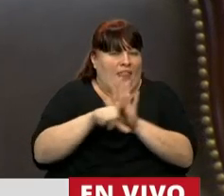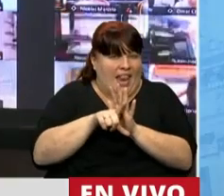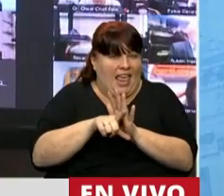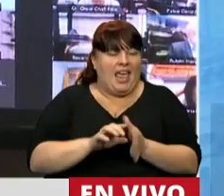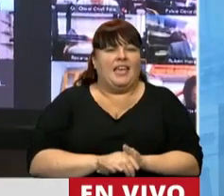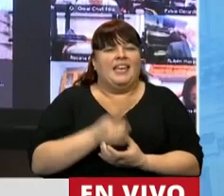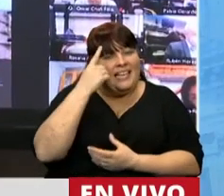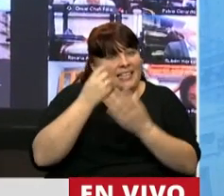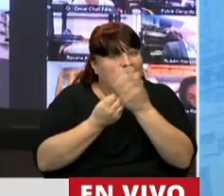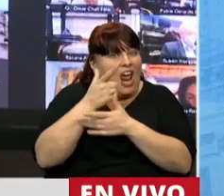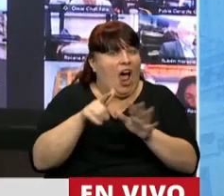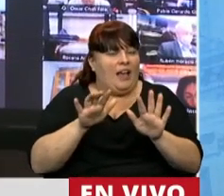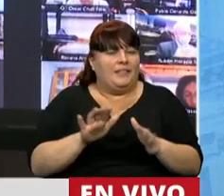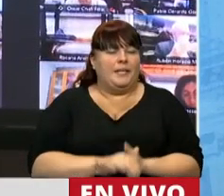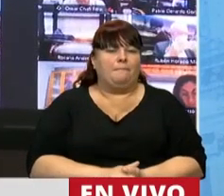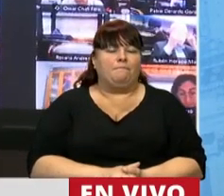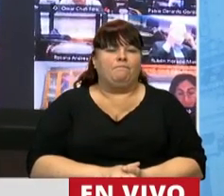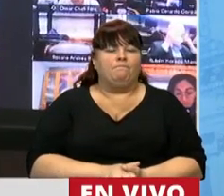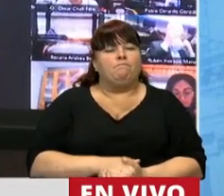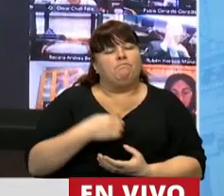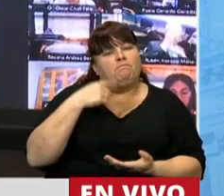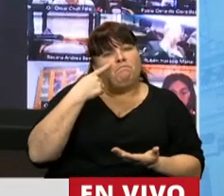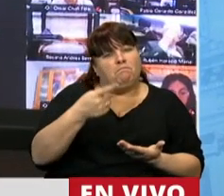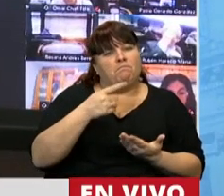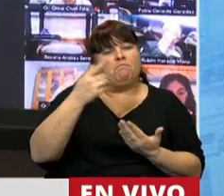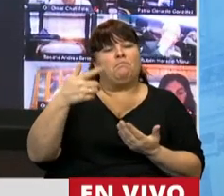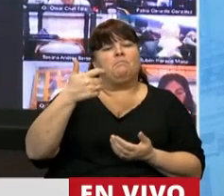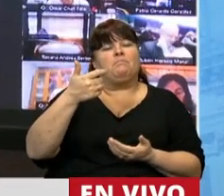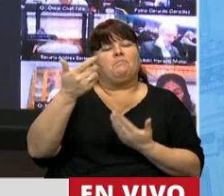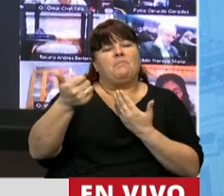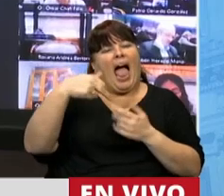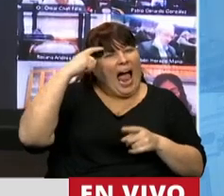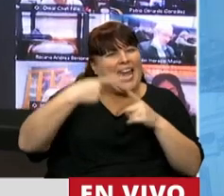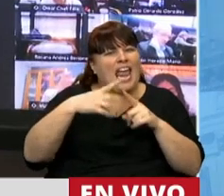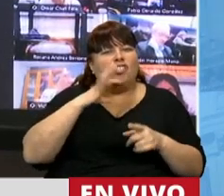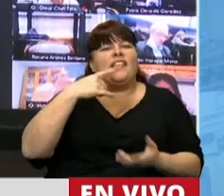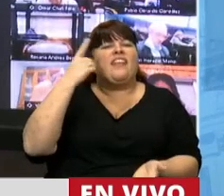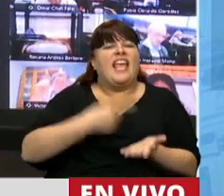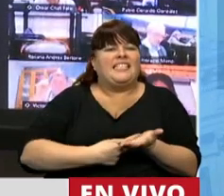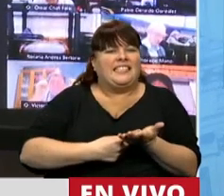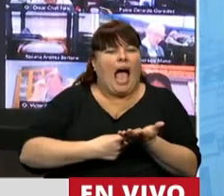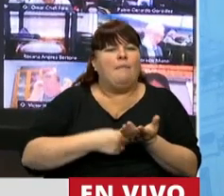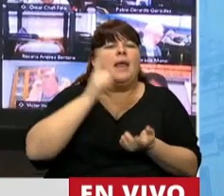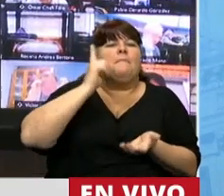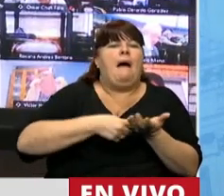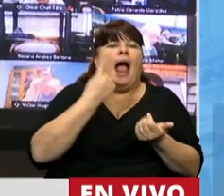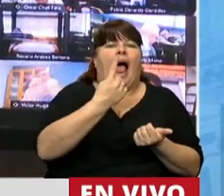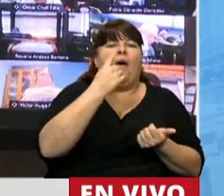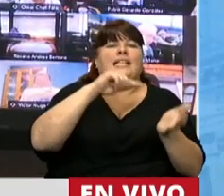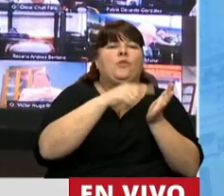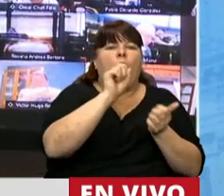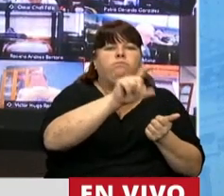estamos tratando tiene sobre todo un sentido de descentralización, un sentido de